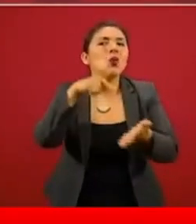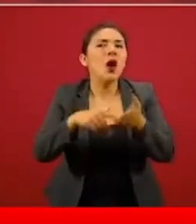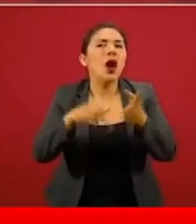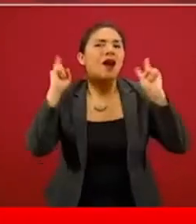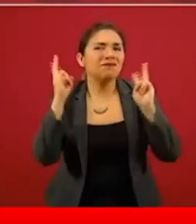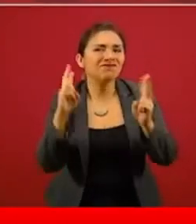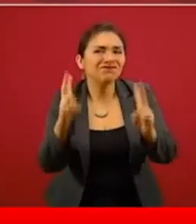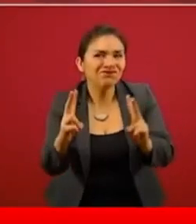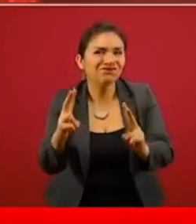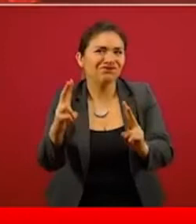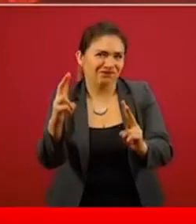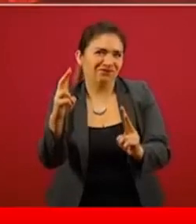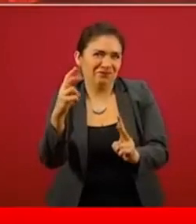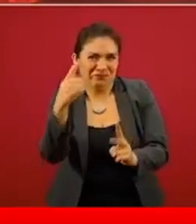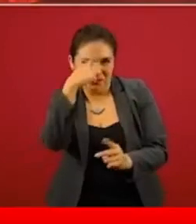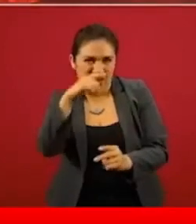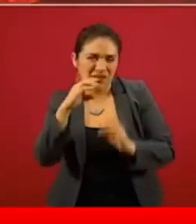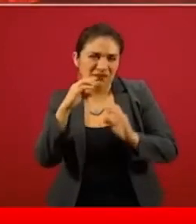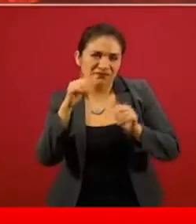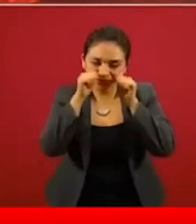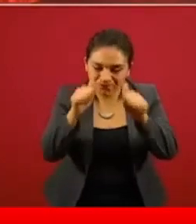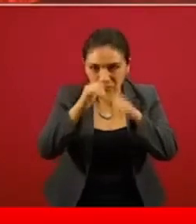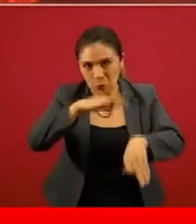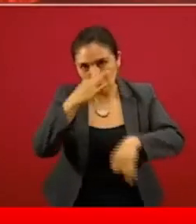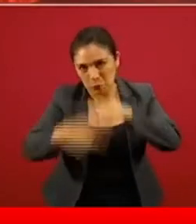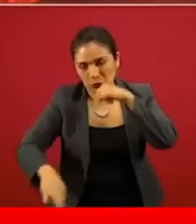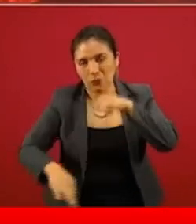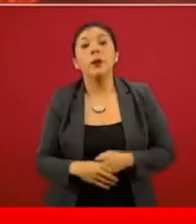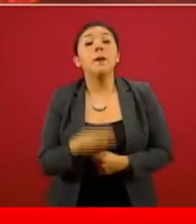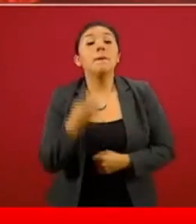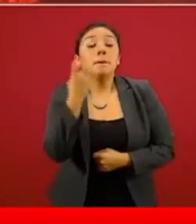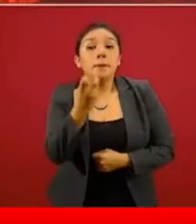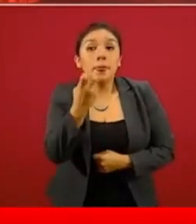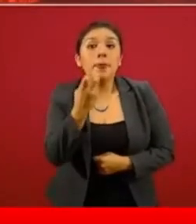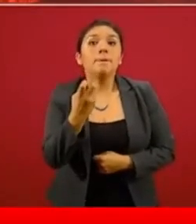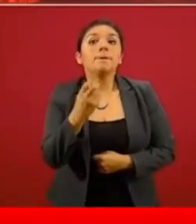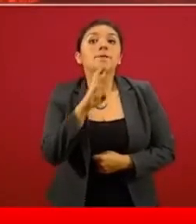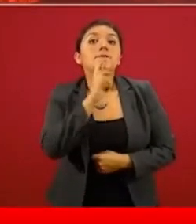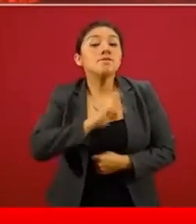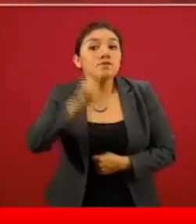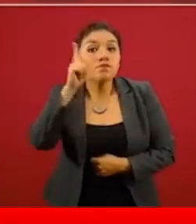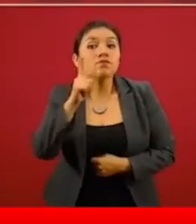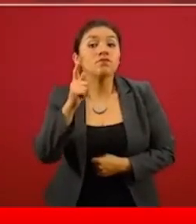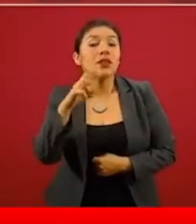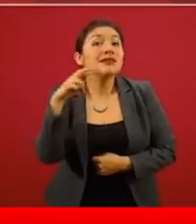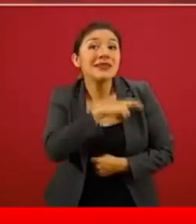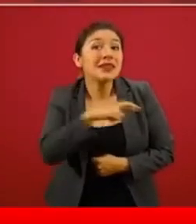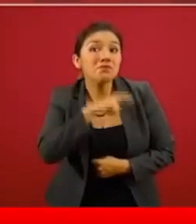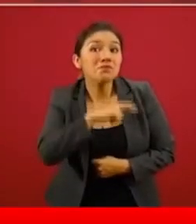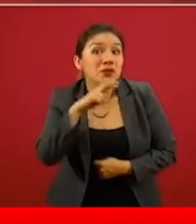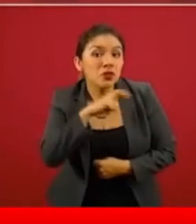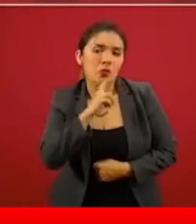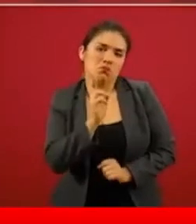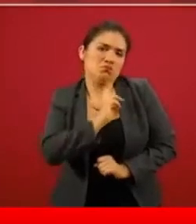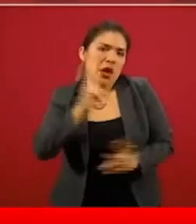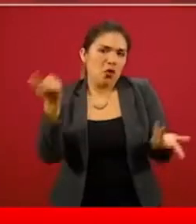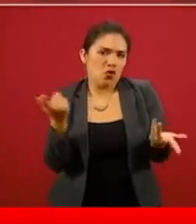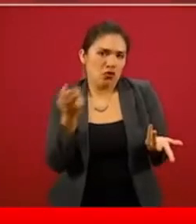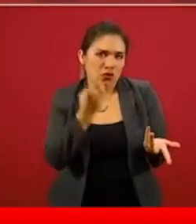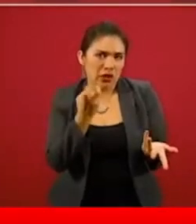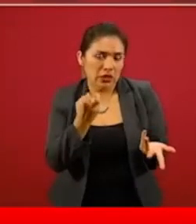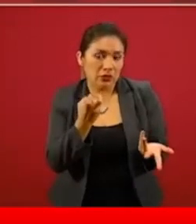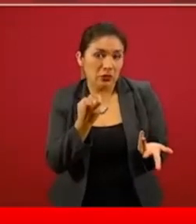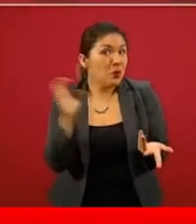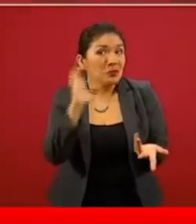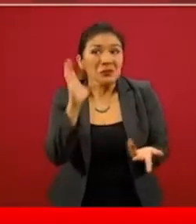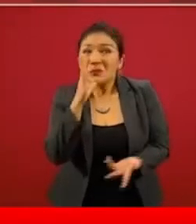estas agencias fúnebres. Entonces, entre más expedito sea el proceso, mejor. De